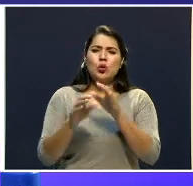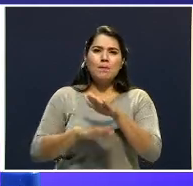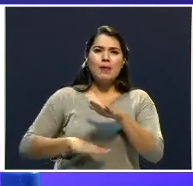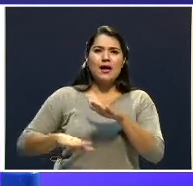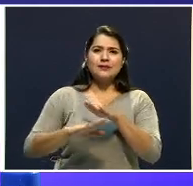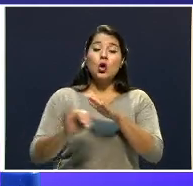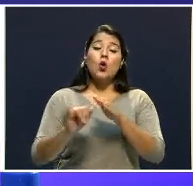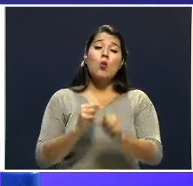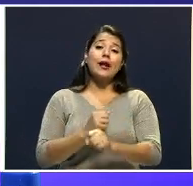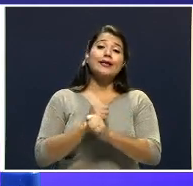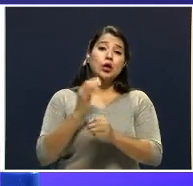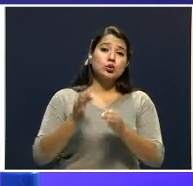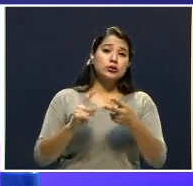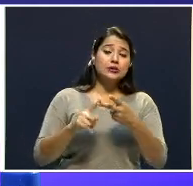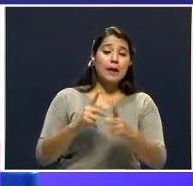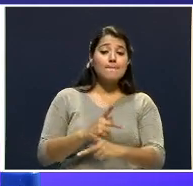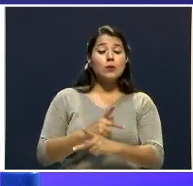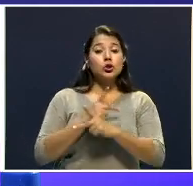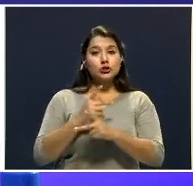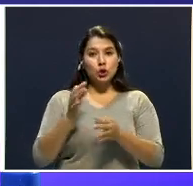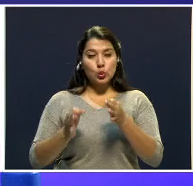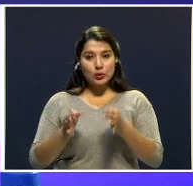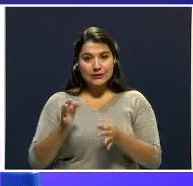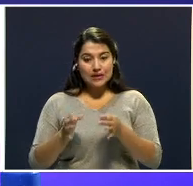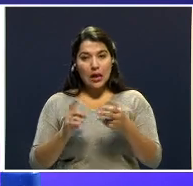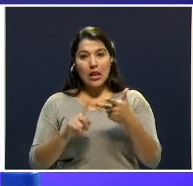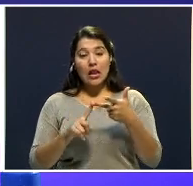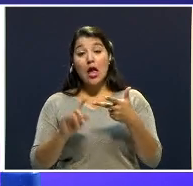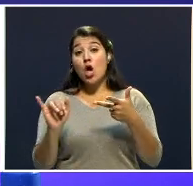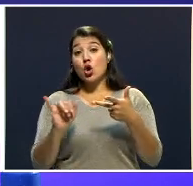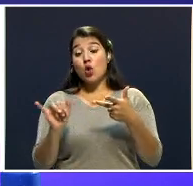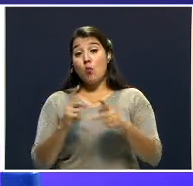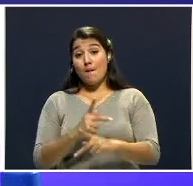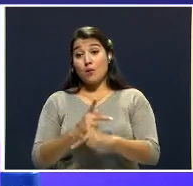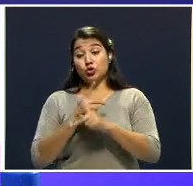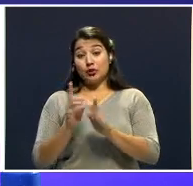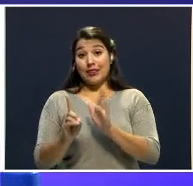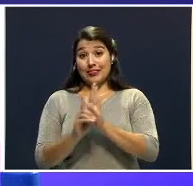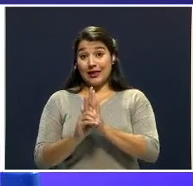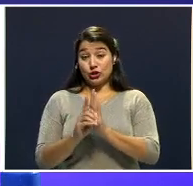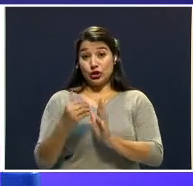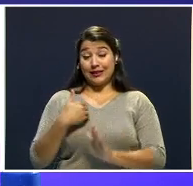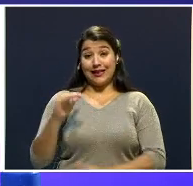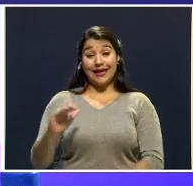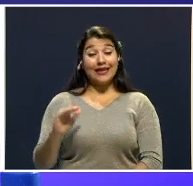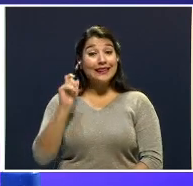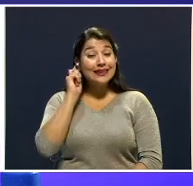las garantías judiciales, como la protección judicial, como la protección de los derechos del niño.